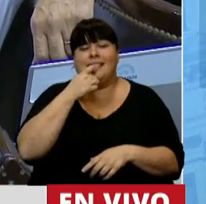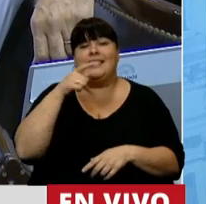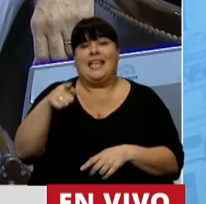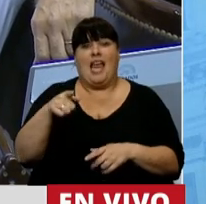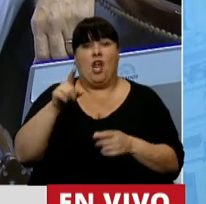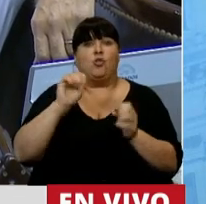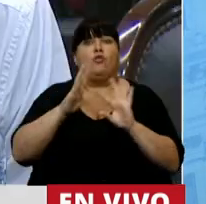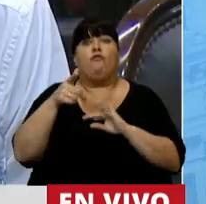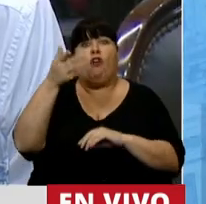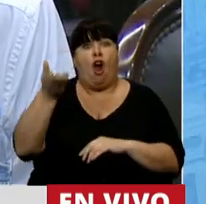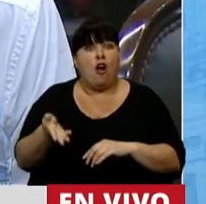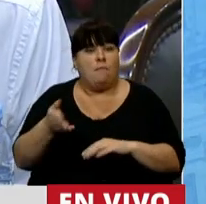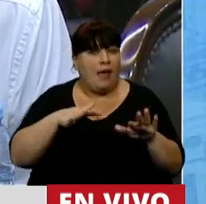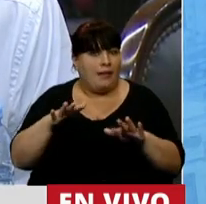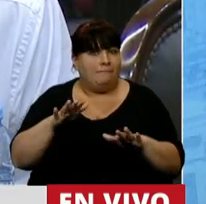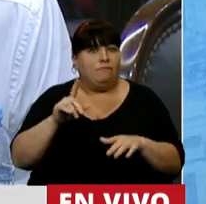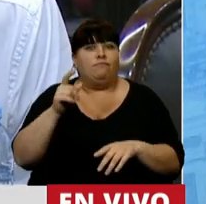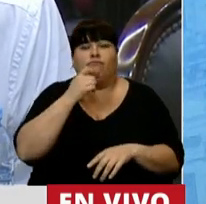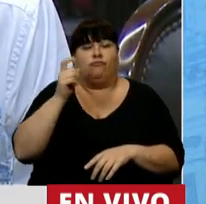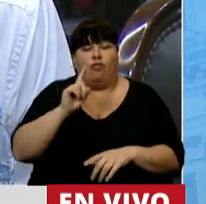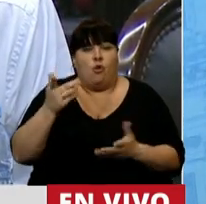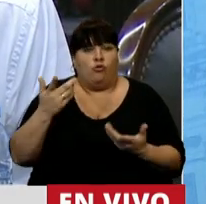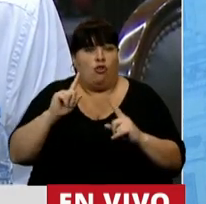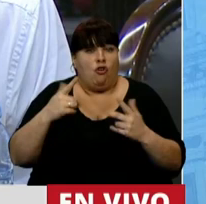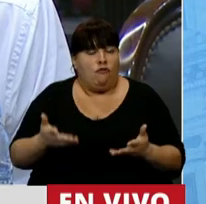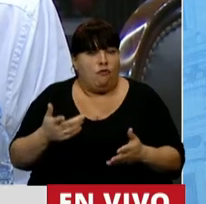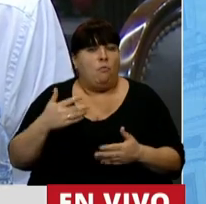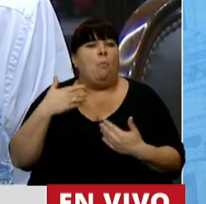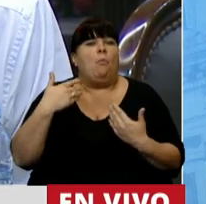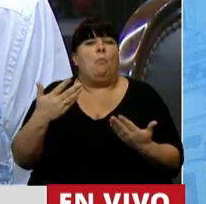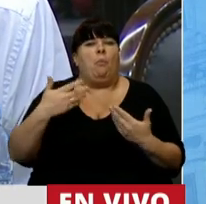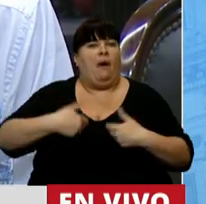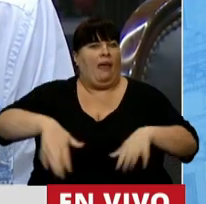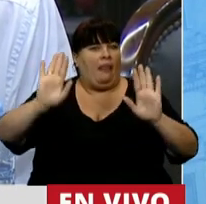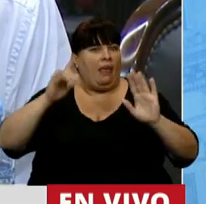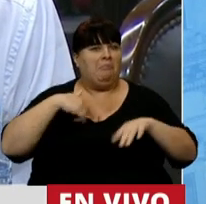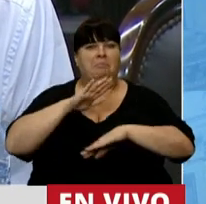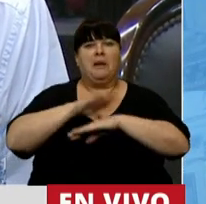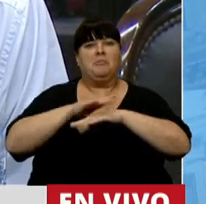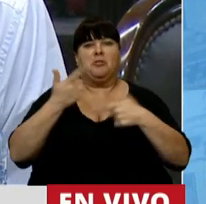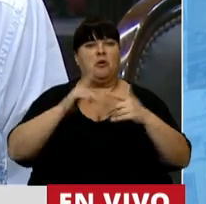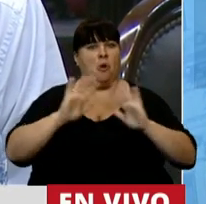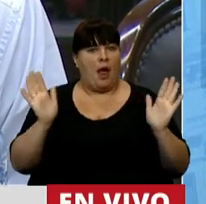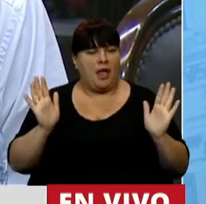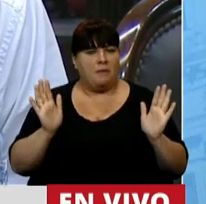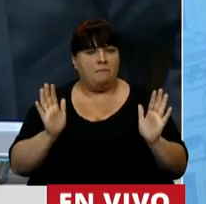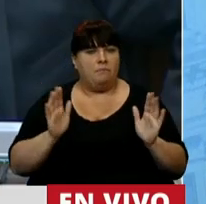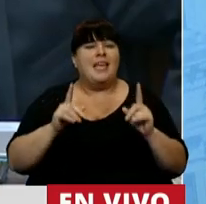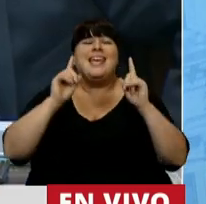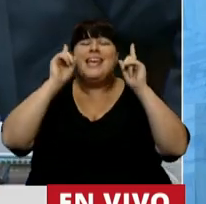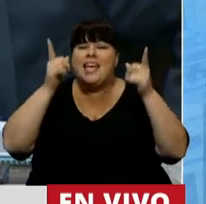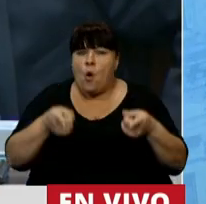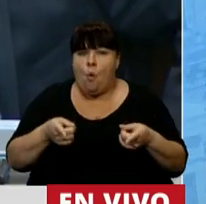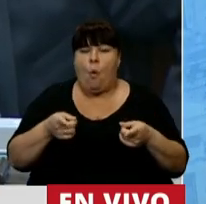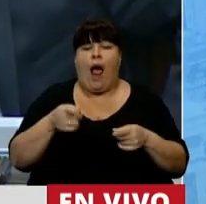de sus acciones son indeseadas, se puede despojar de responsabilidades, aun